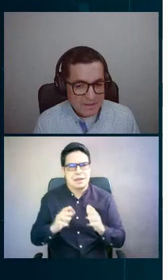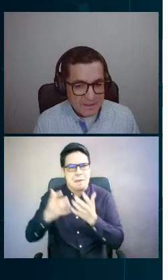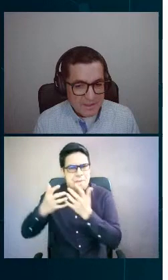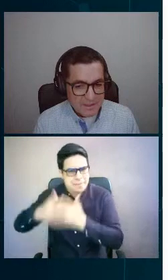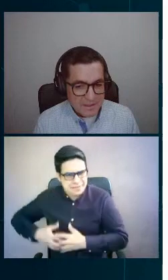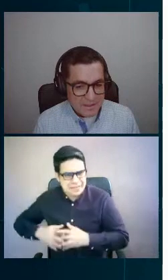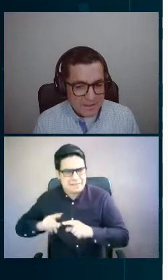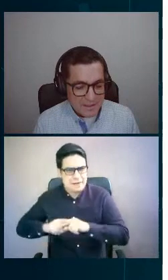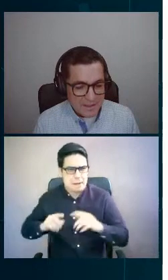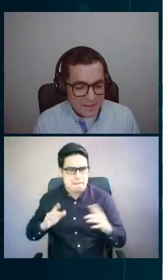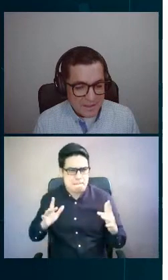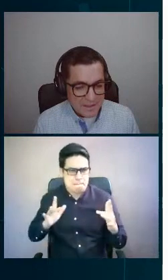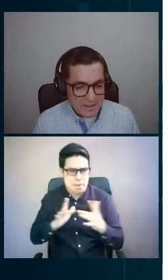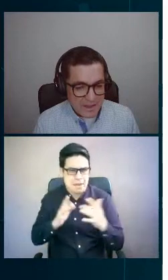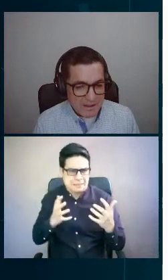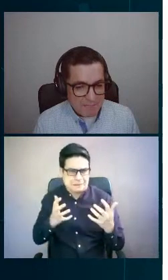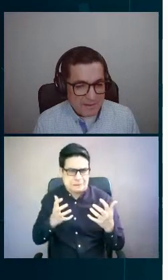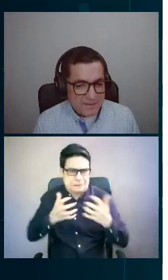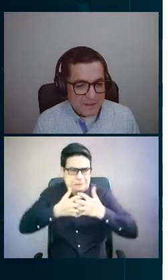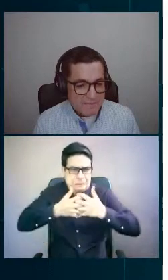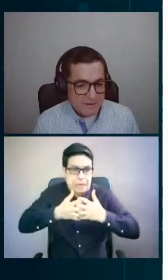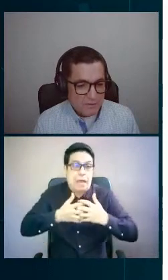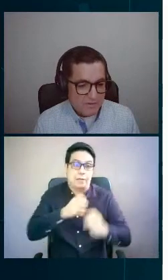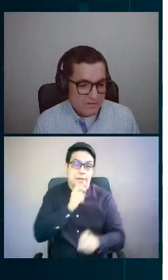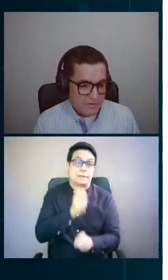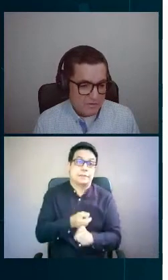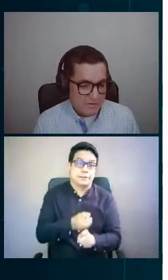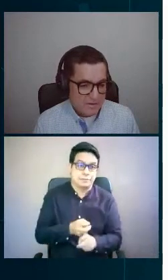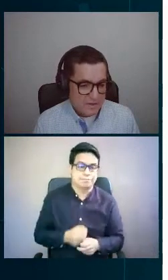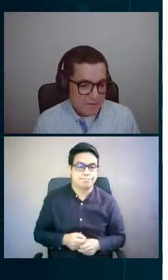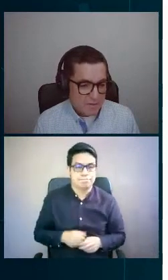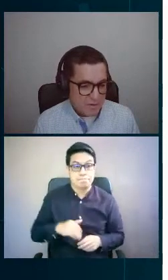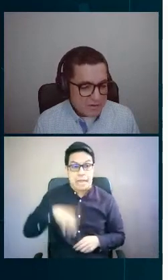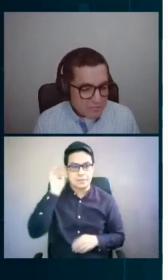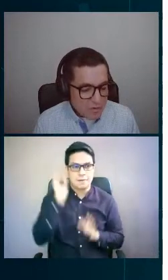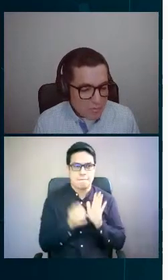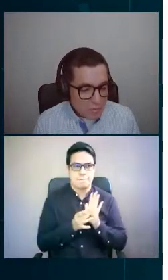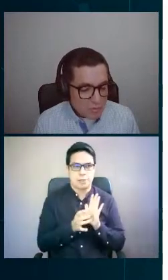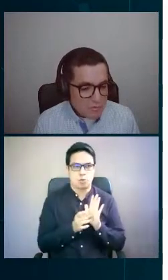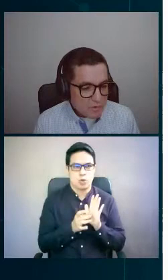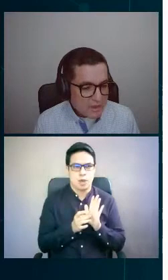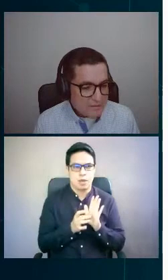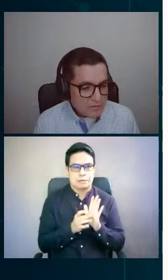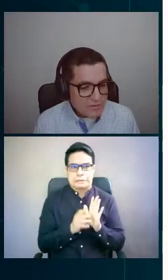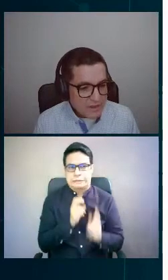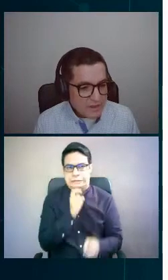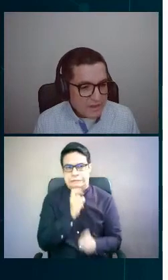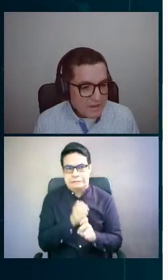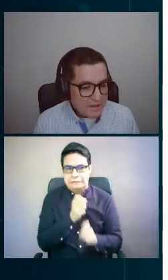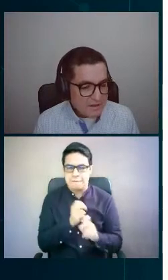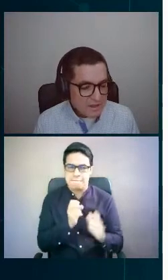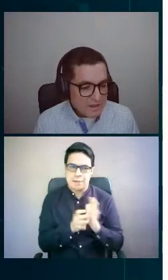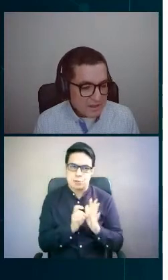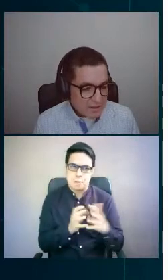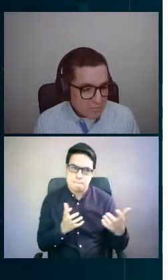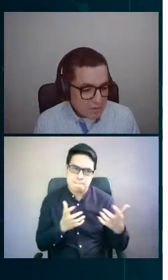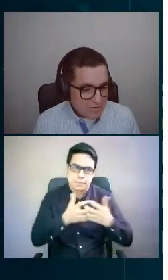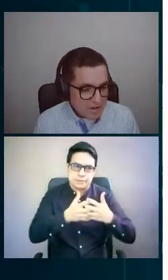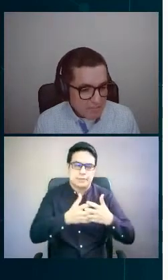la parte de la facturación. Bueno, ese fue un punto importante. Entonces aquí,